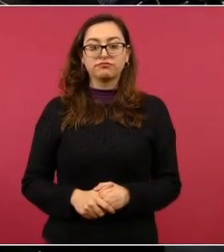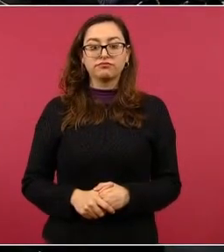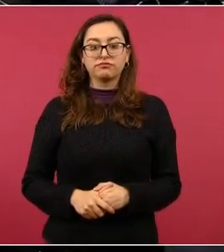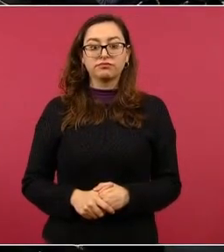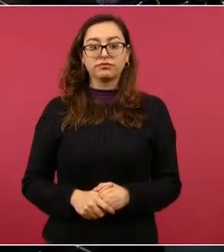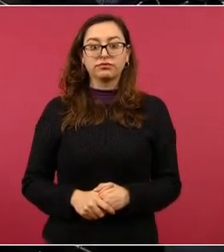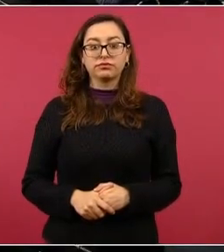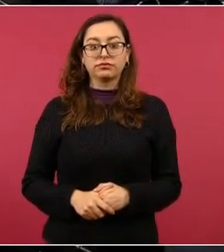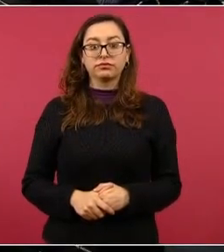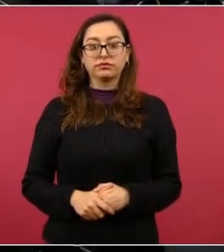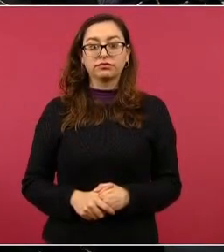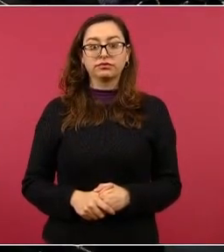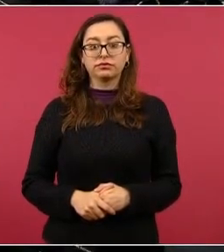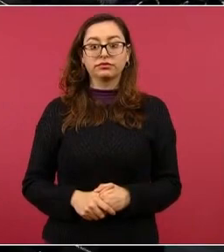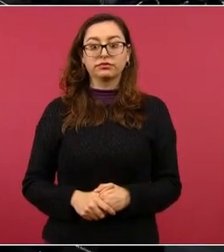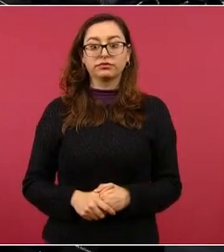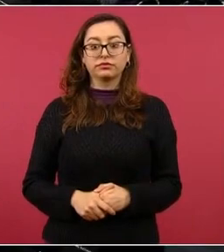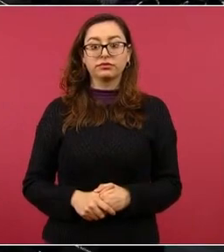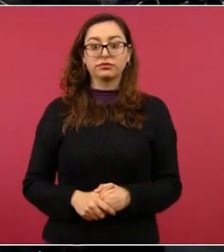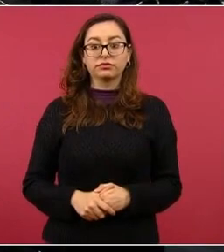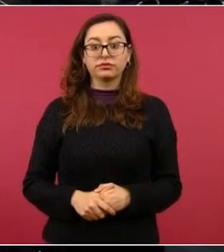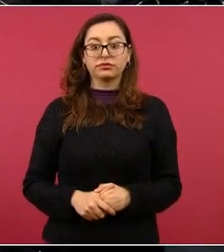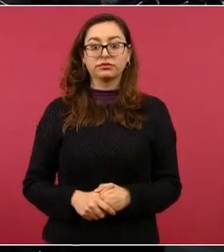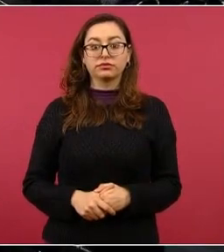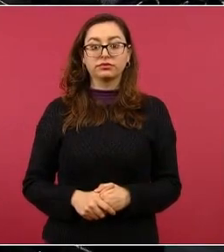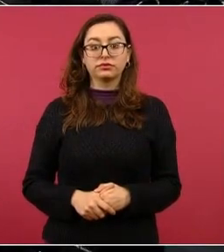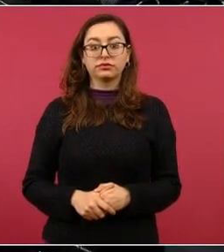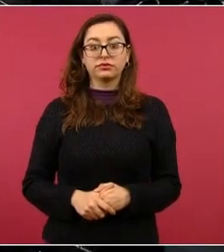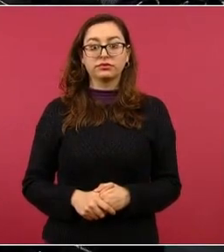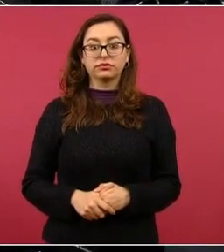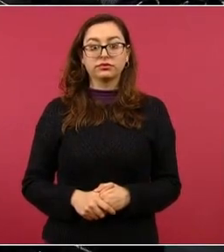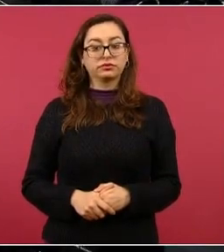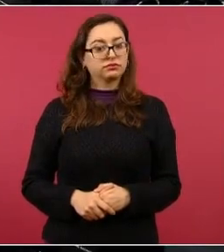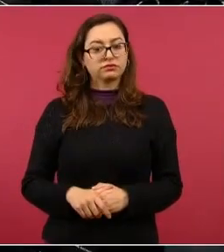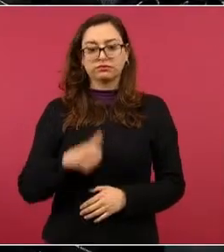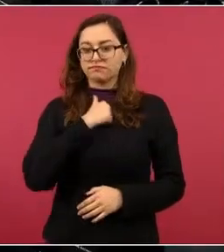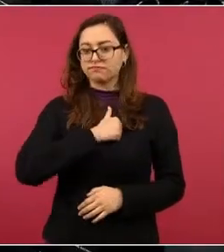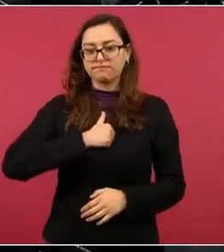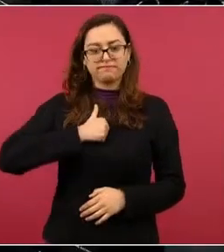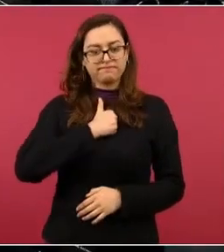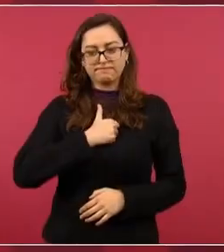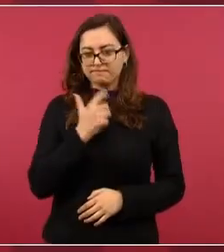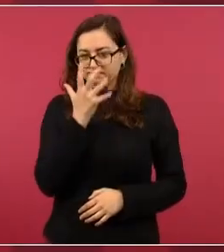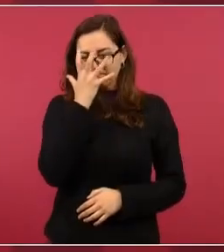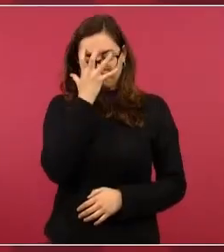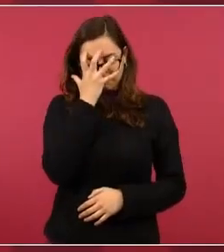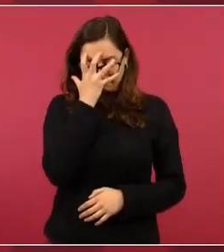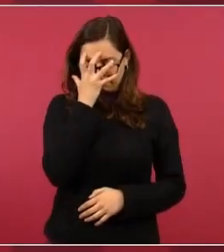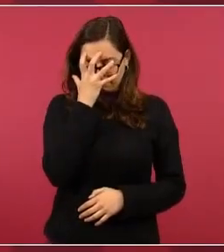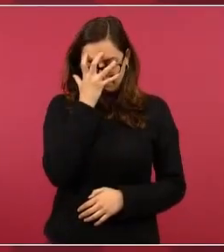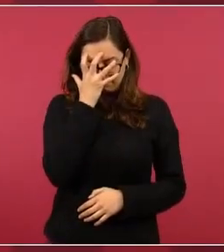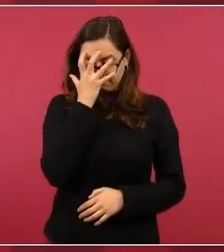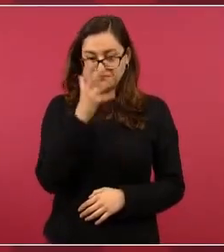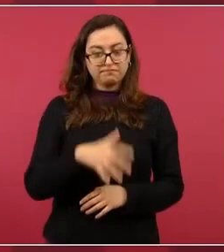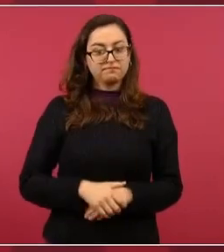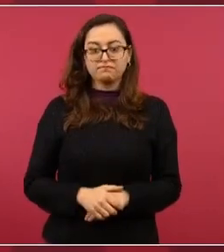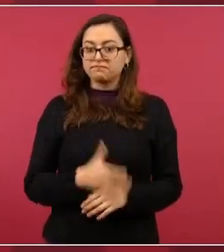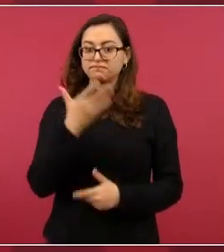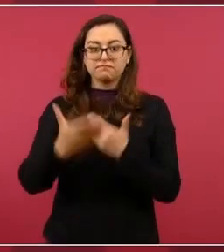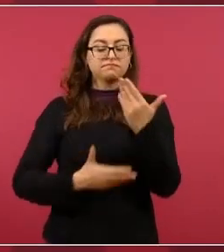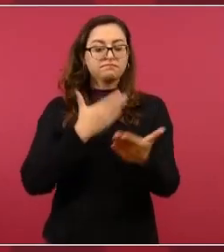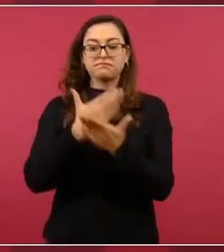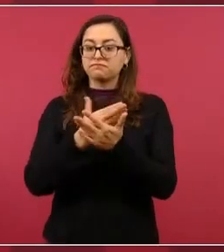Es muy lamentable, es una vergüenza eso, con todo